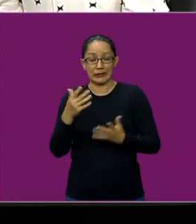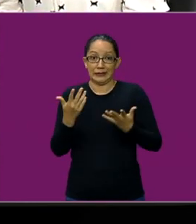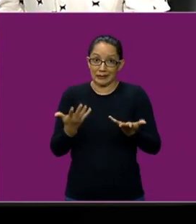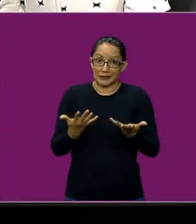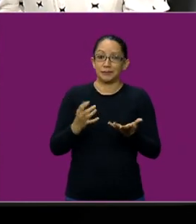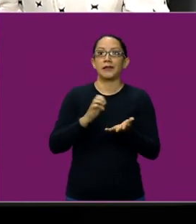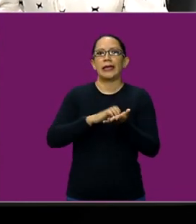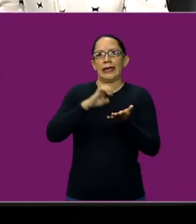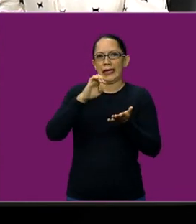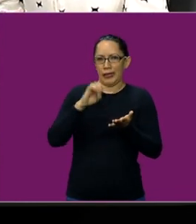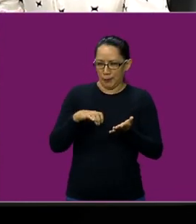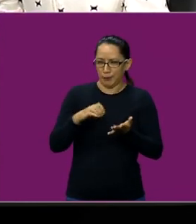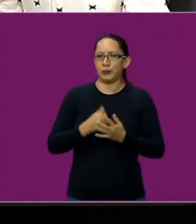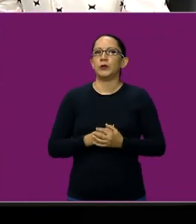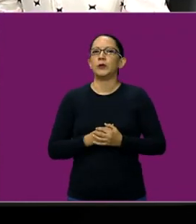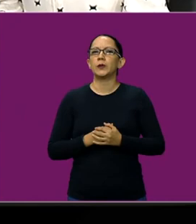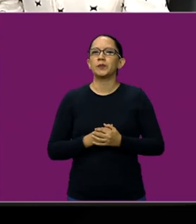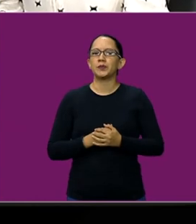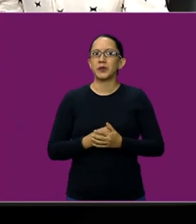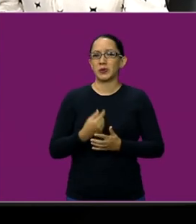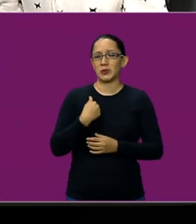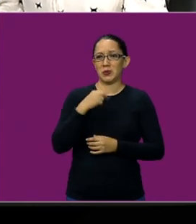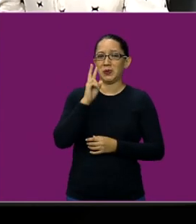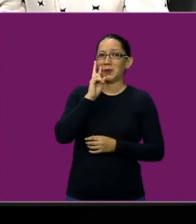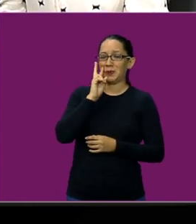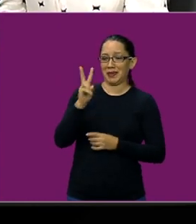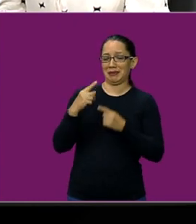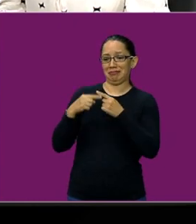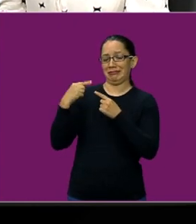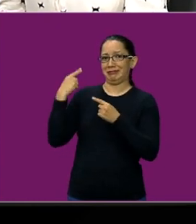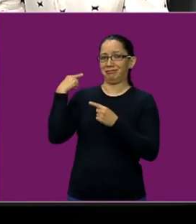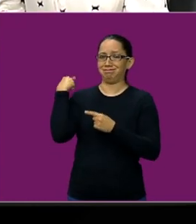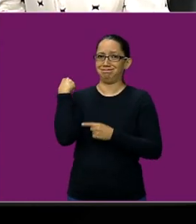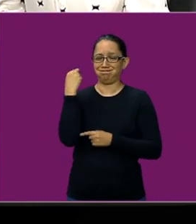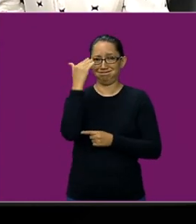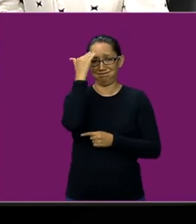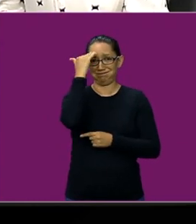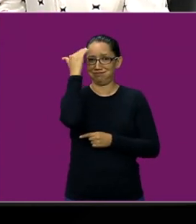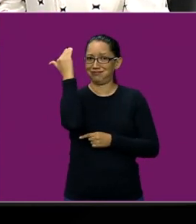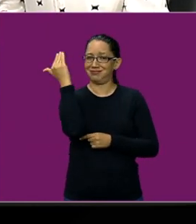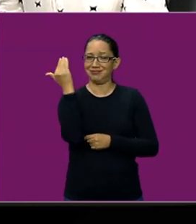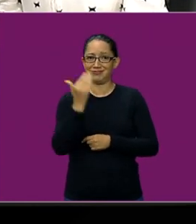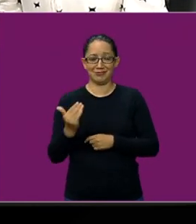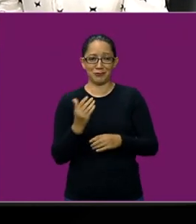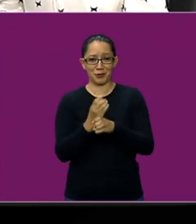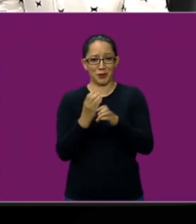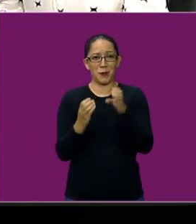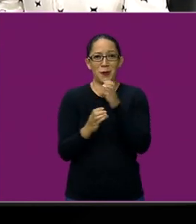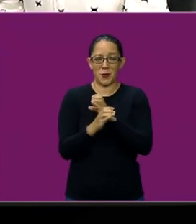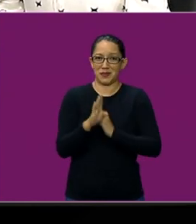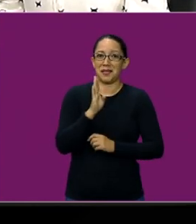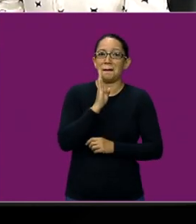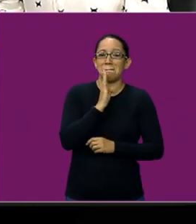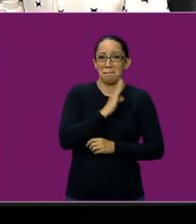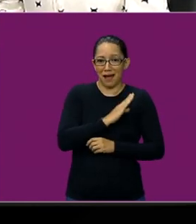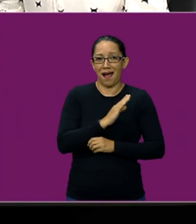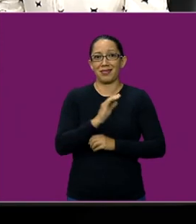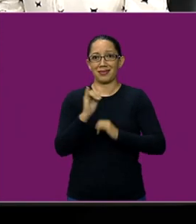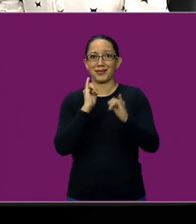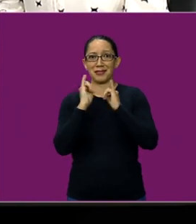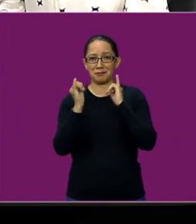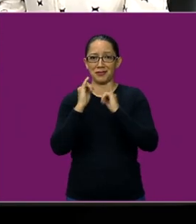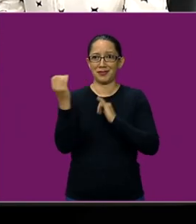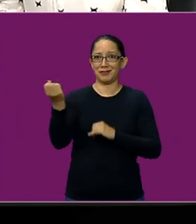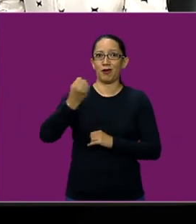el término, pifias prácticamente de lo que se ve en la televisión, incluso en transmisiones que encabeza el